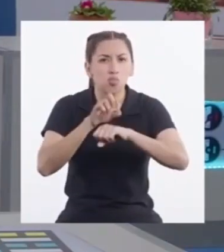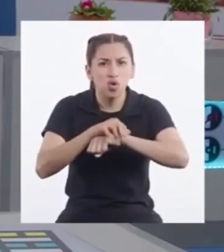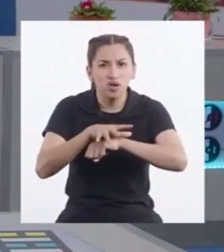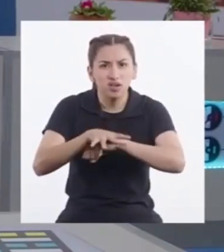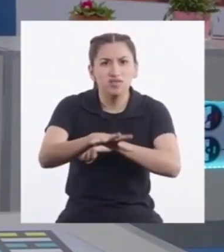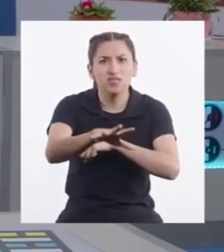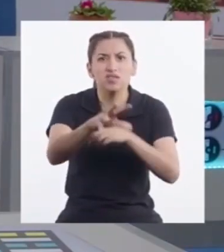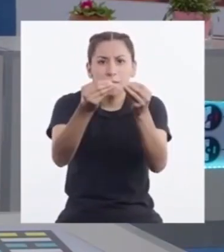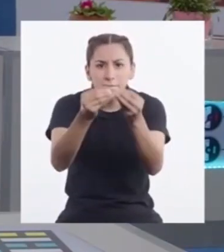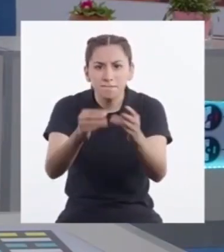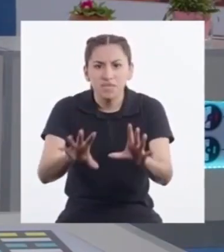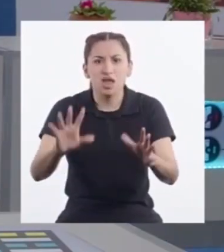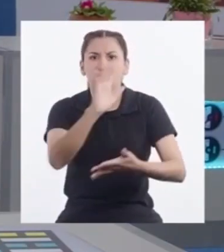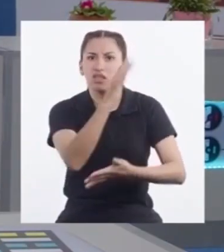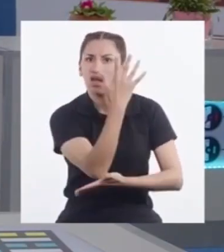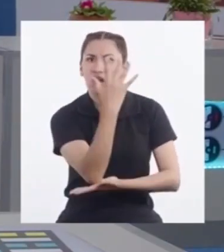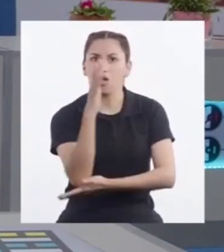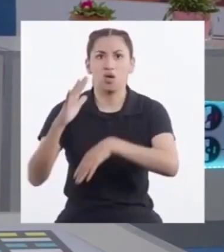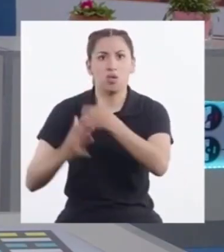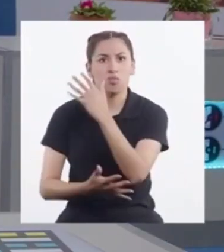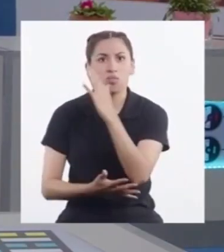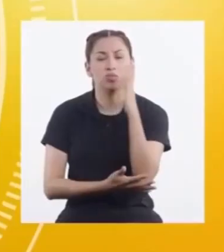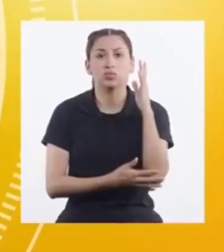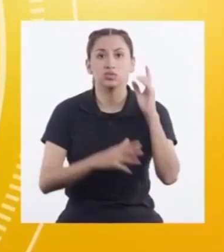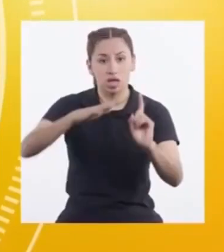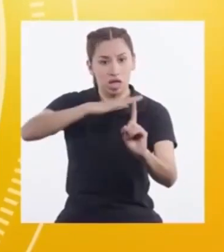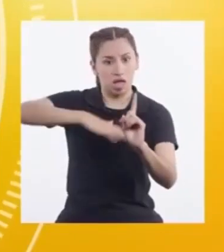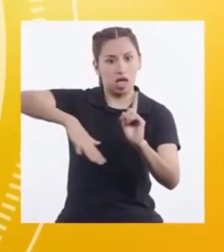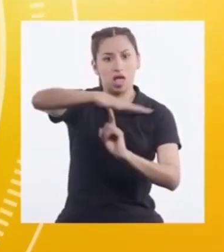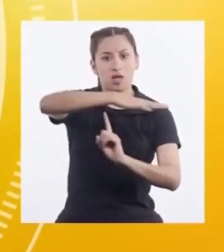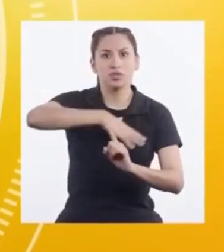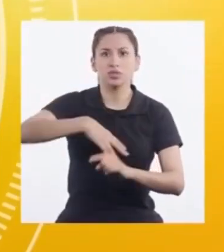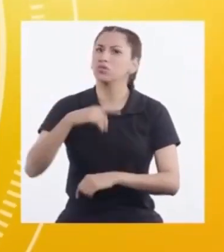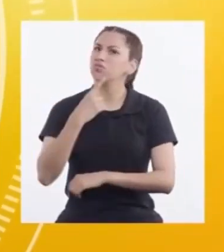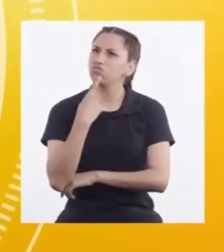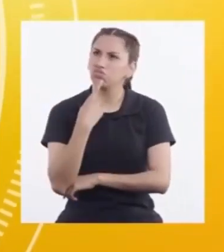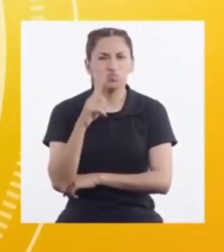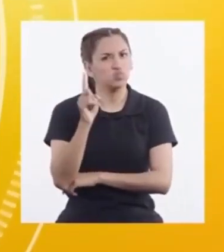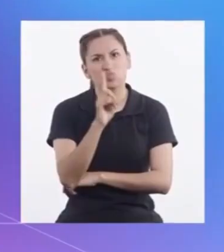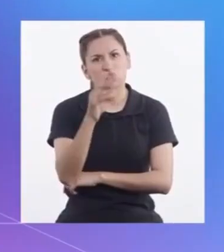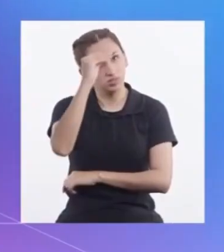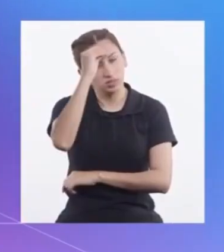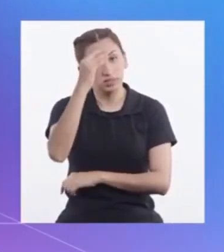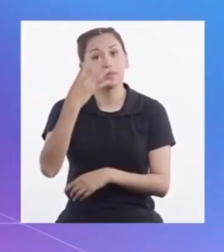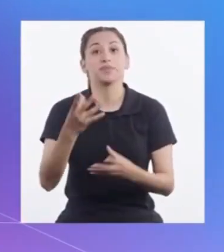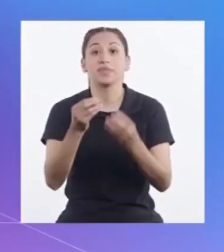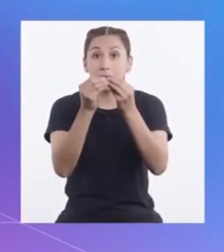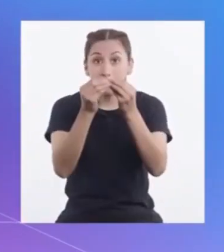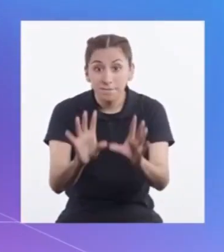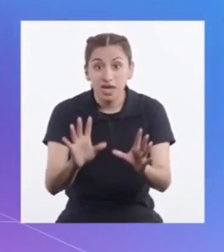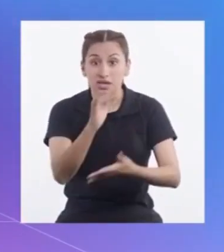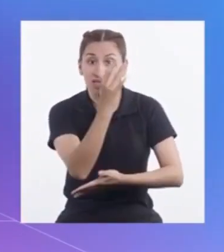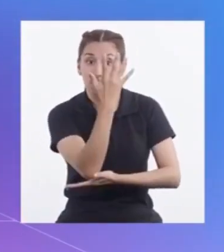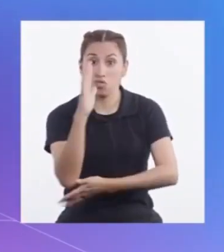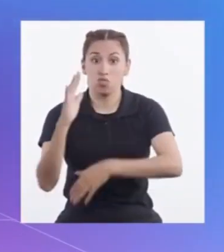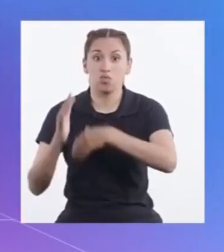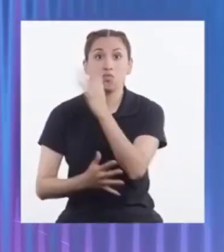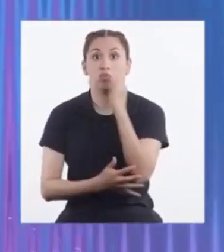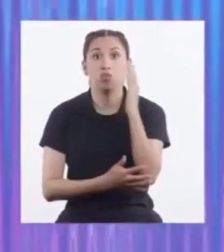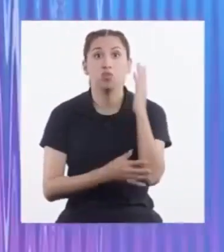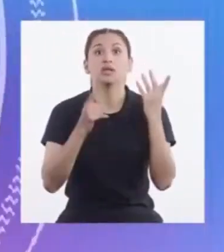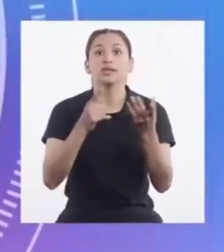Influye la pérdida De bosques En el ambiente? Bueno No lo sé La pérdida De bosques